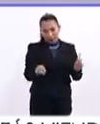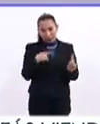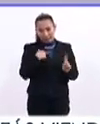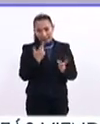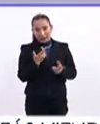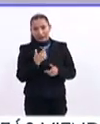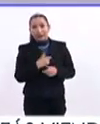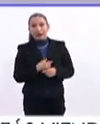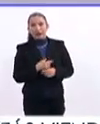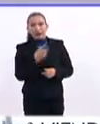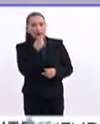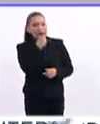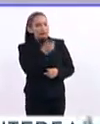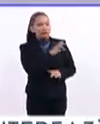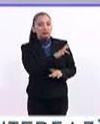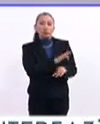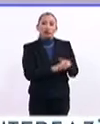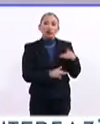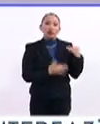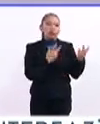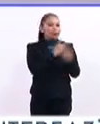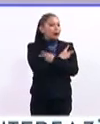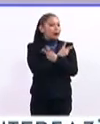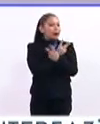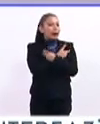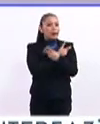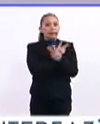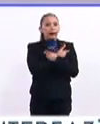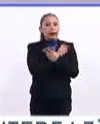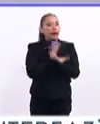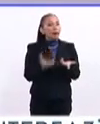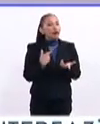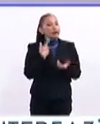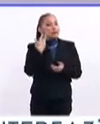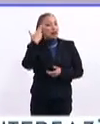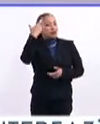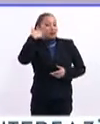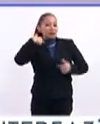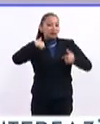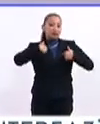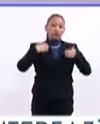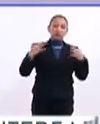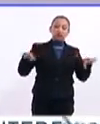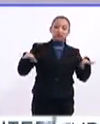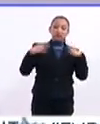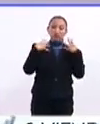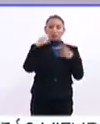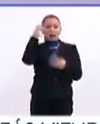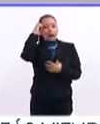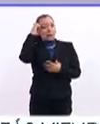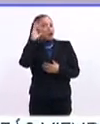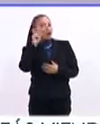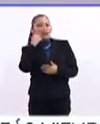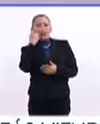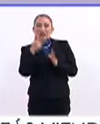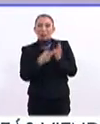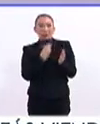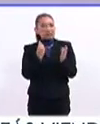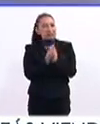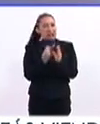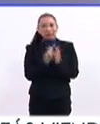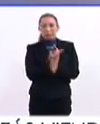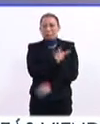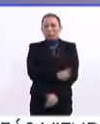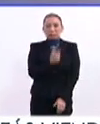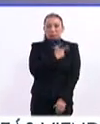siete años, perdón, les voy a decir que todos en vacaciones se vuelven a sentir los reyes de su cuna, de su cama, y no quieren regresar a la